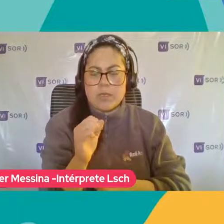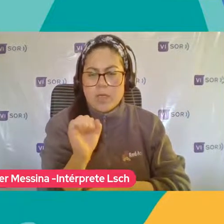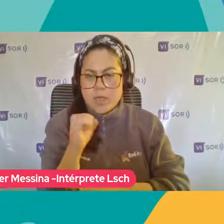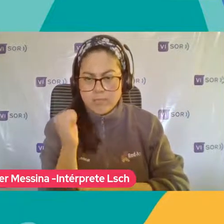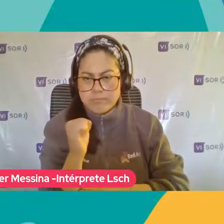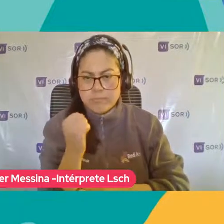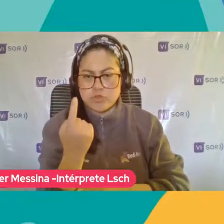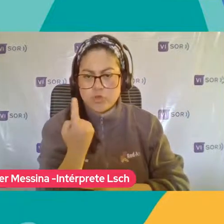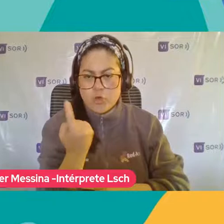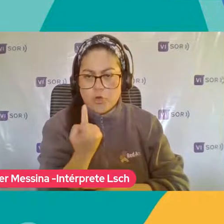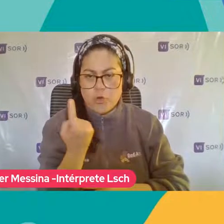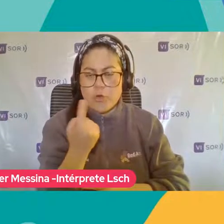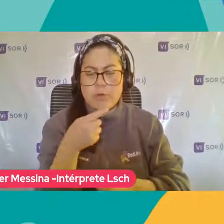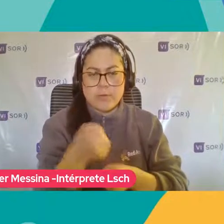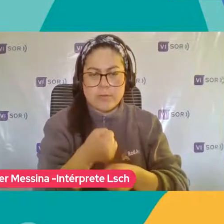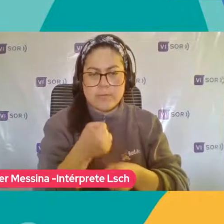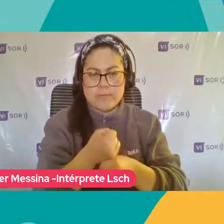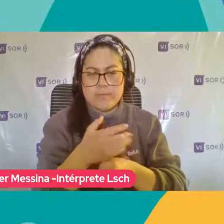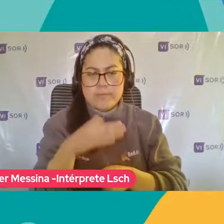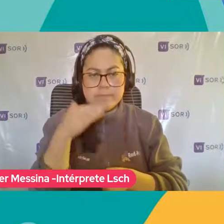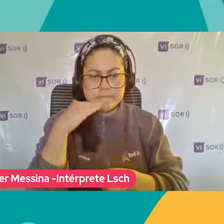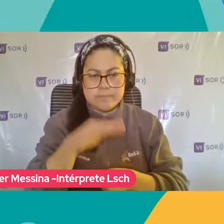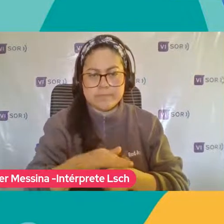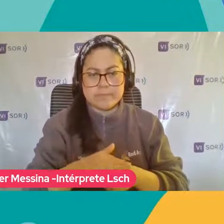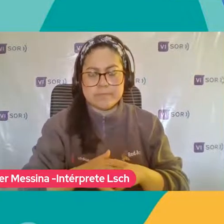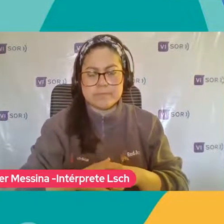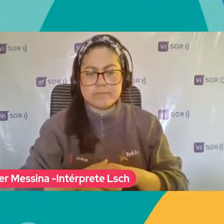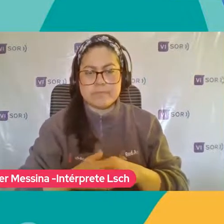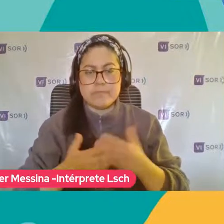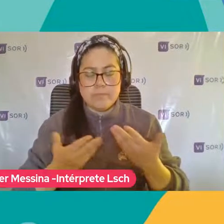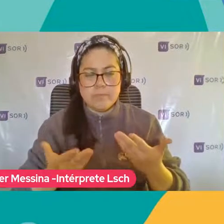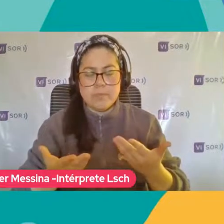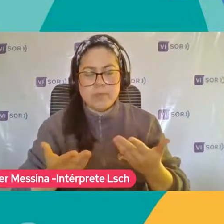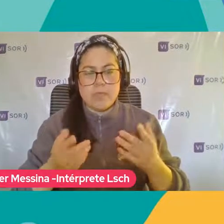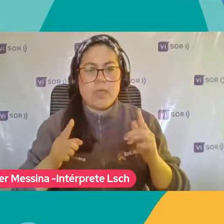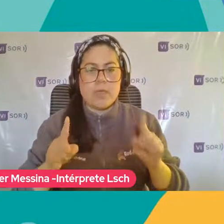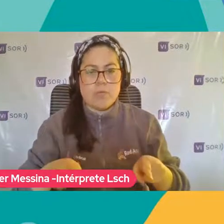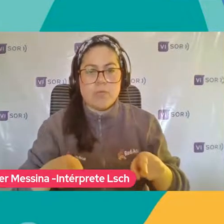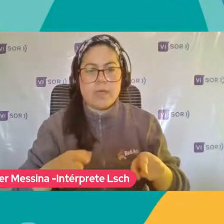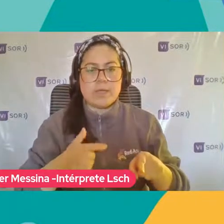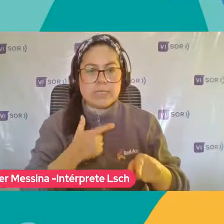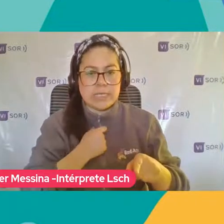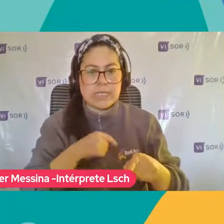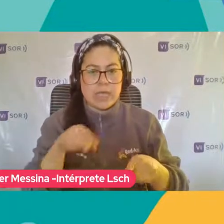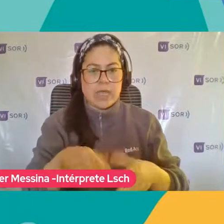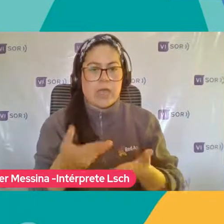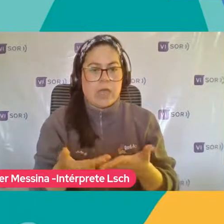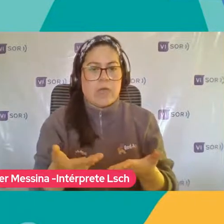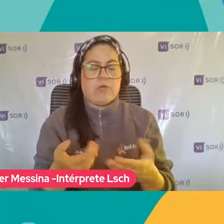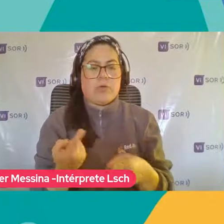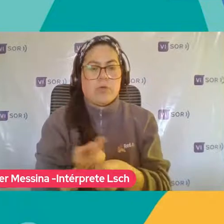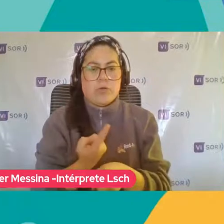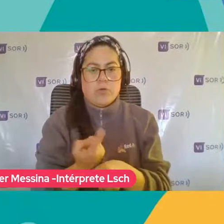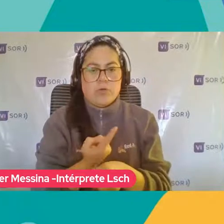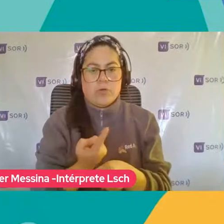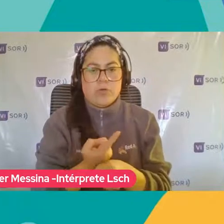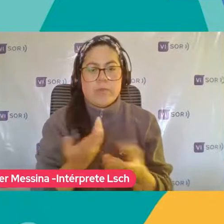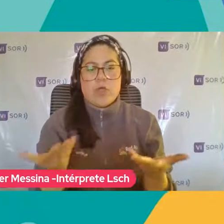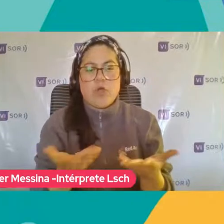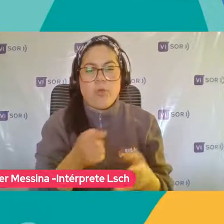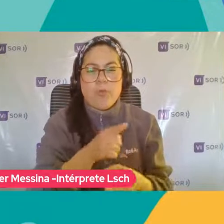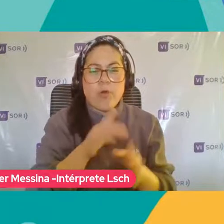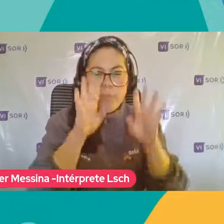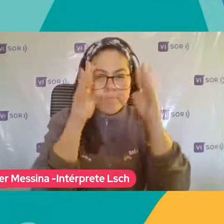Se sitúa Este niño Y esta niña Entonces Es por ello Que queremos Hablar Justamente De la dirección Temprana Del TEA